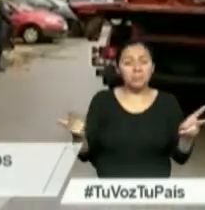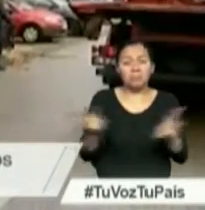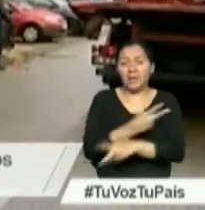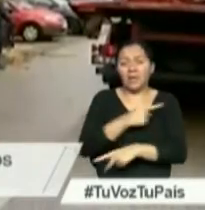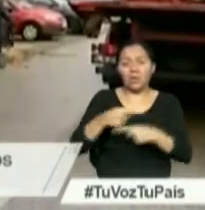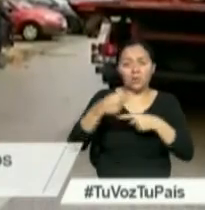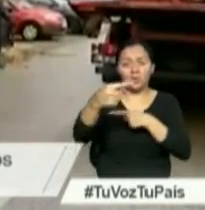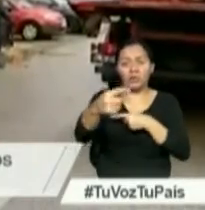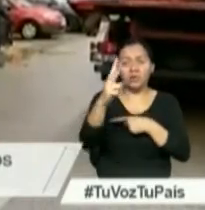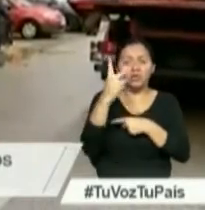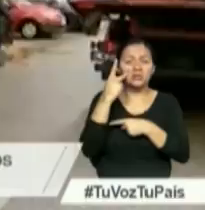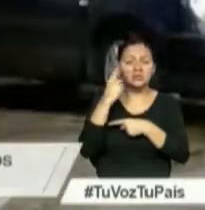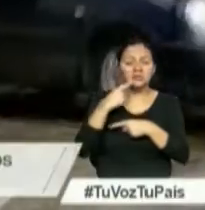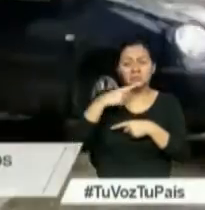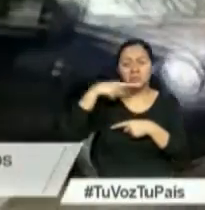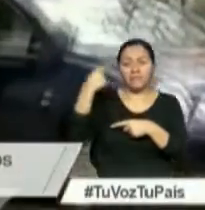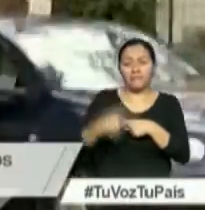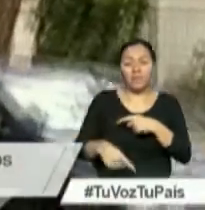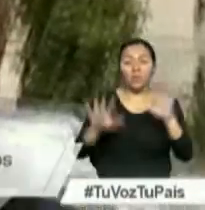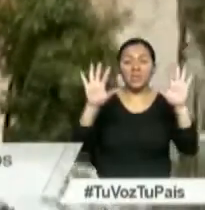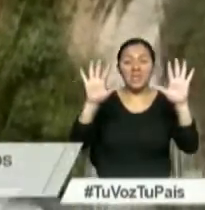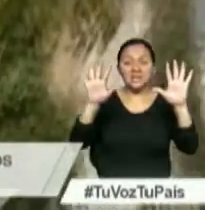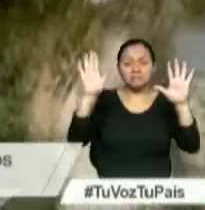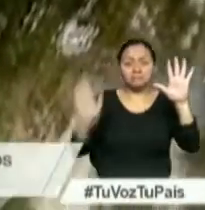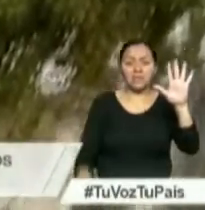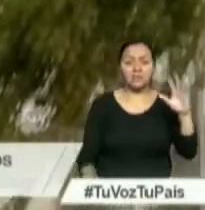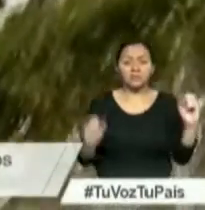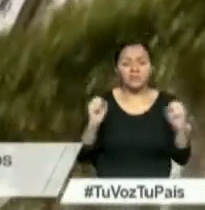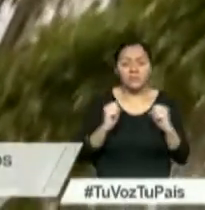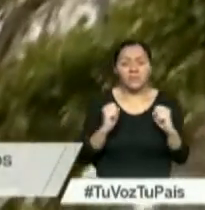días, con temperaturas de hasta menos 10 grados centígrados.